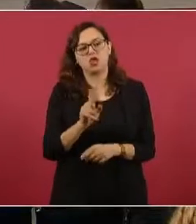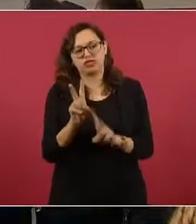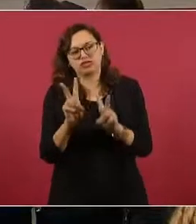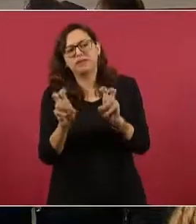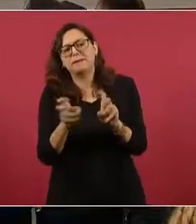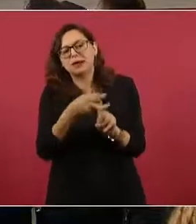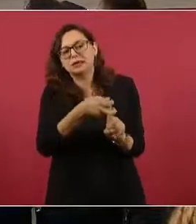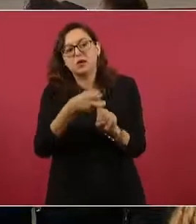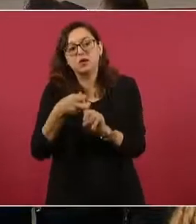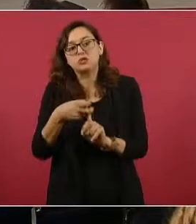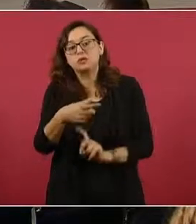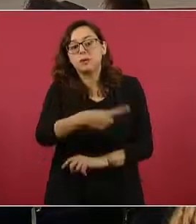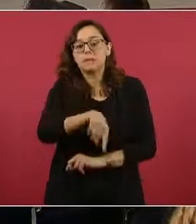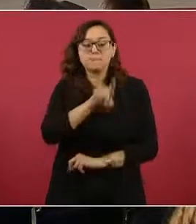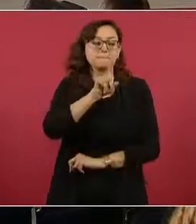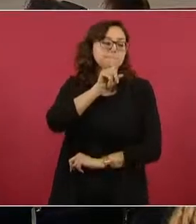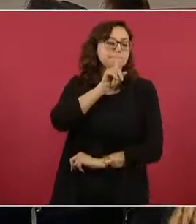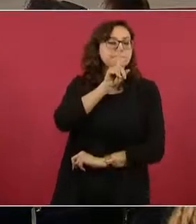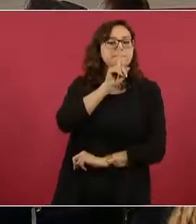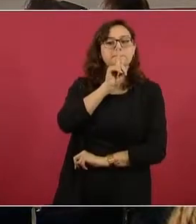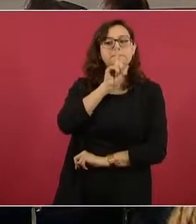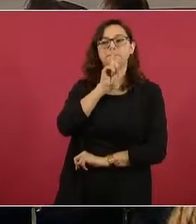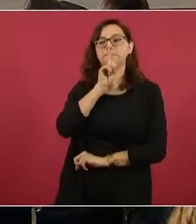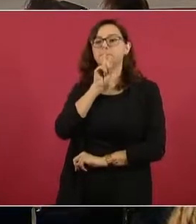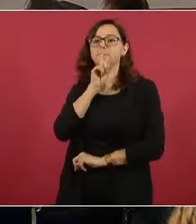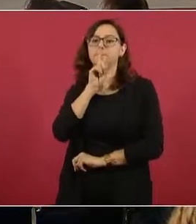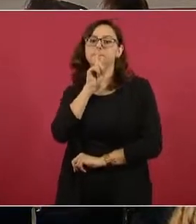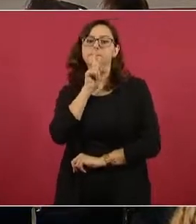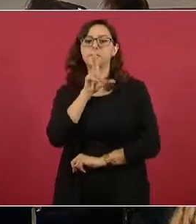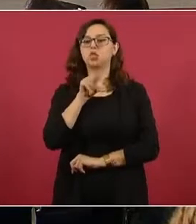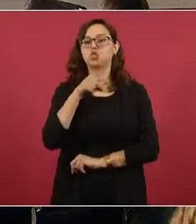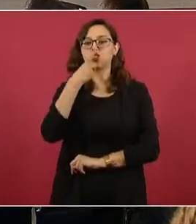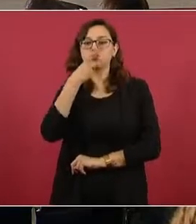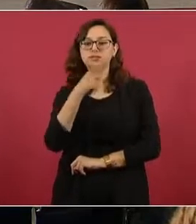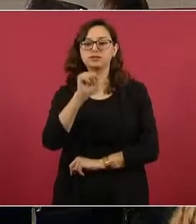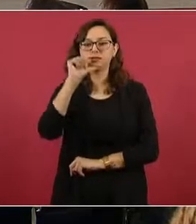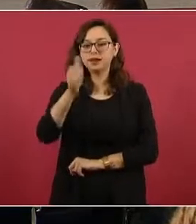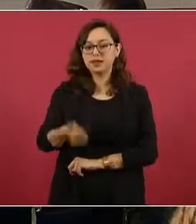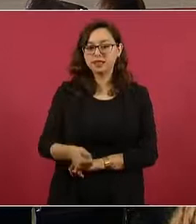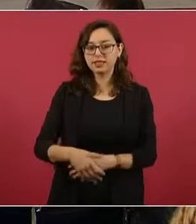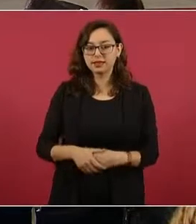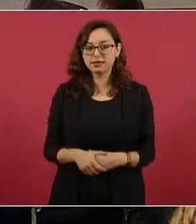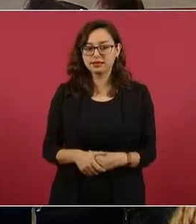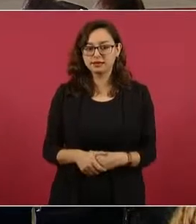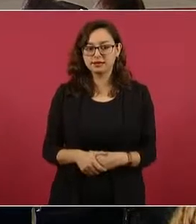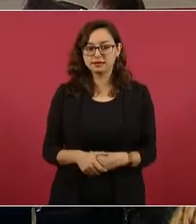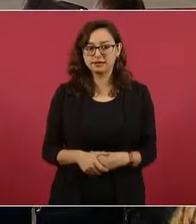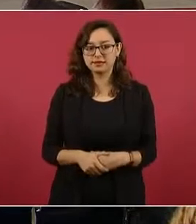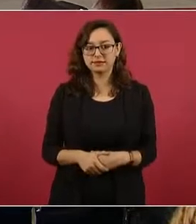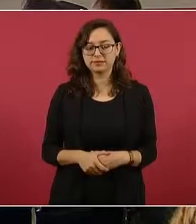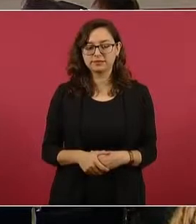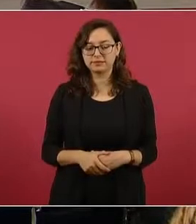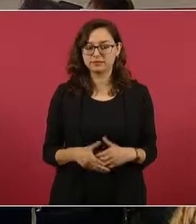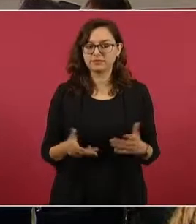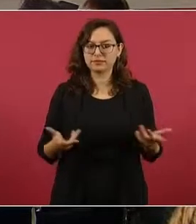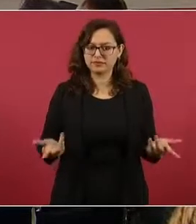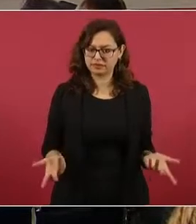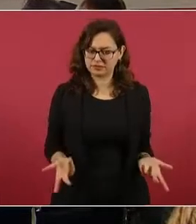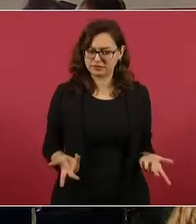pero vámonos a